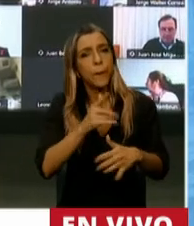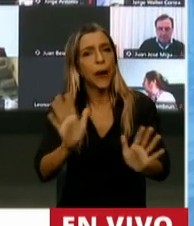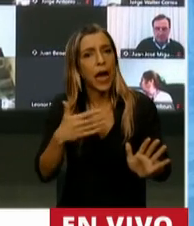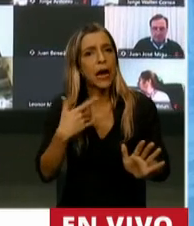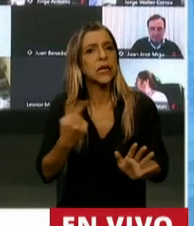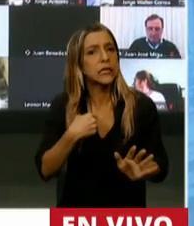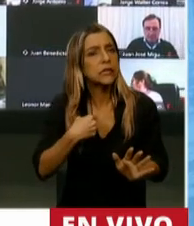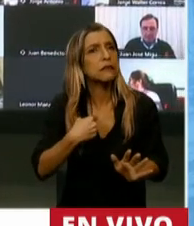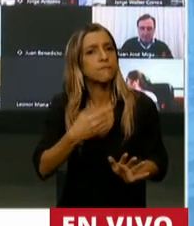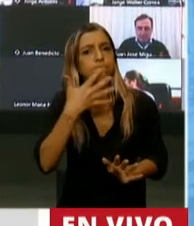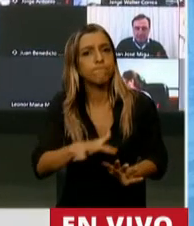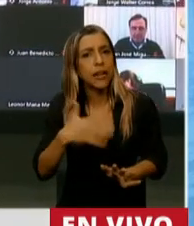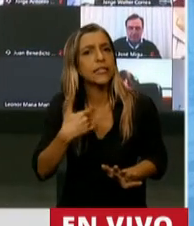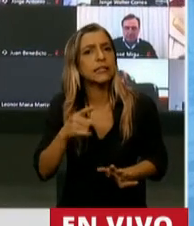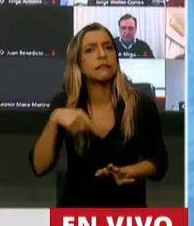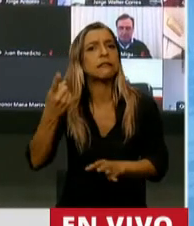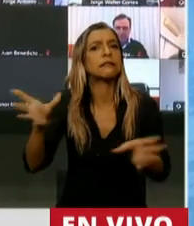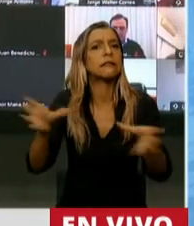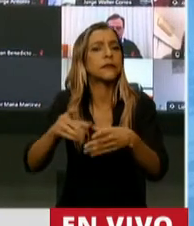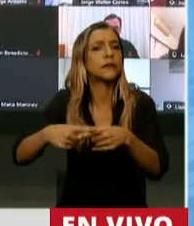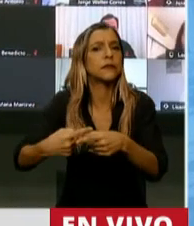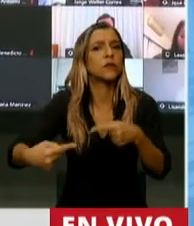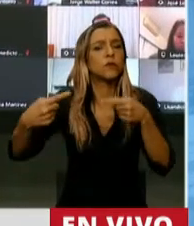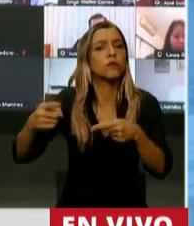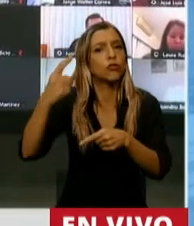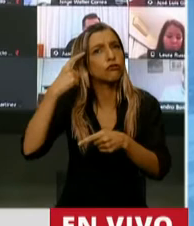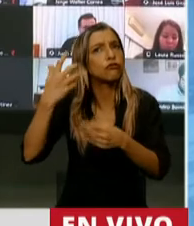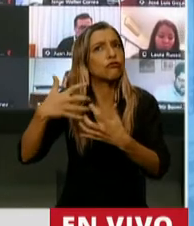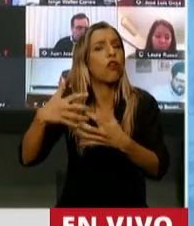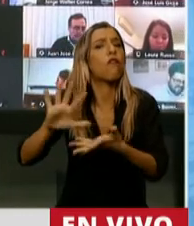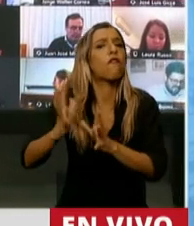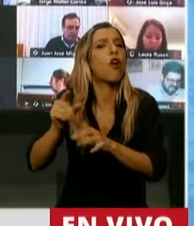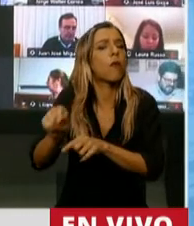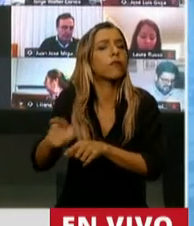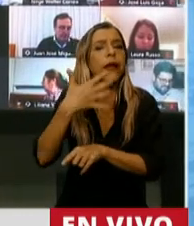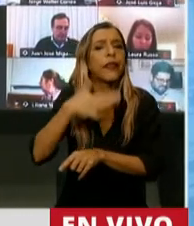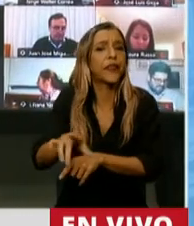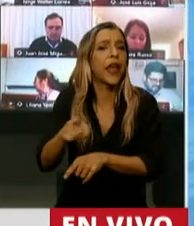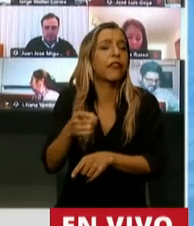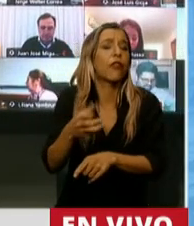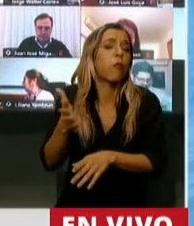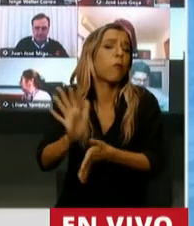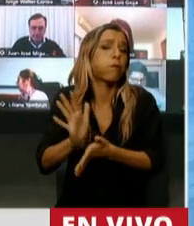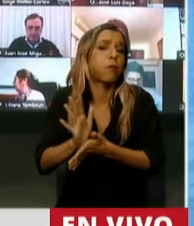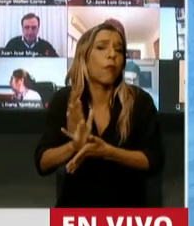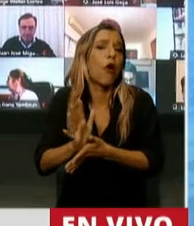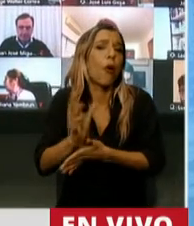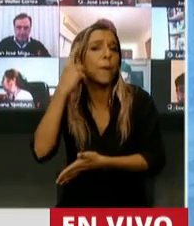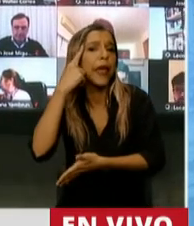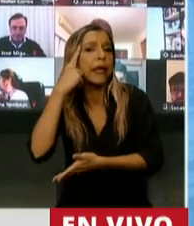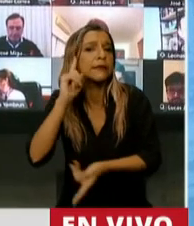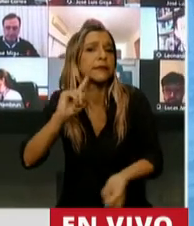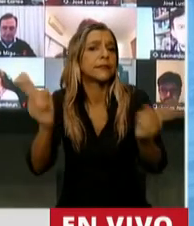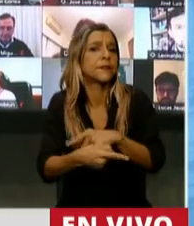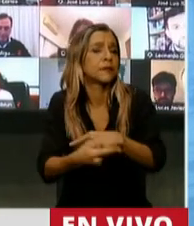razonamiento que hace la oposición de no querer acompañarlo en general y justamente porque lo están leyendo al revés. Y con dos